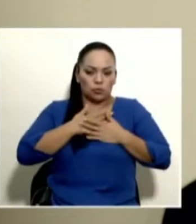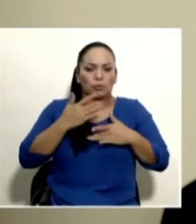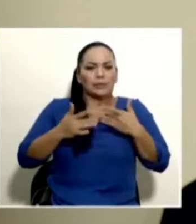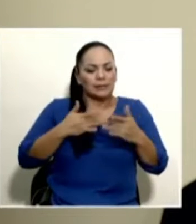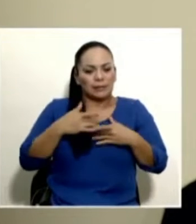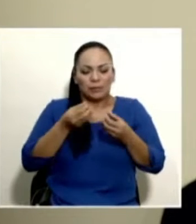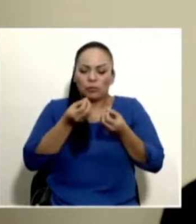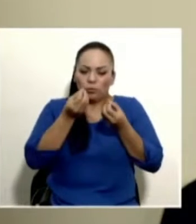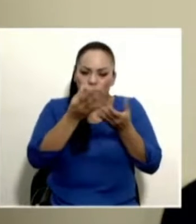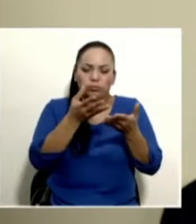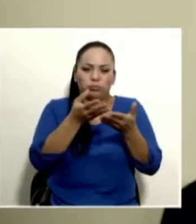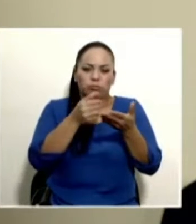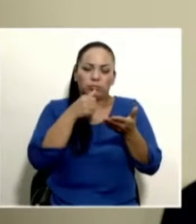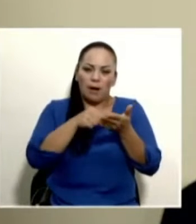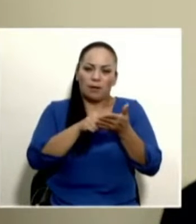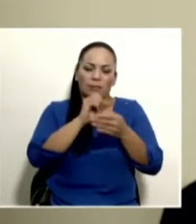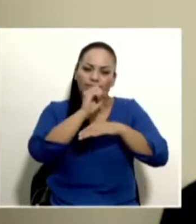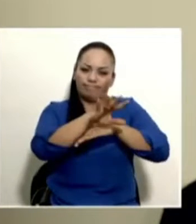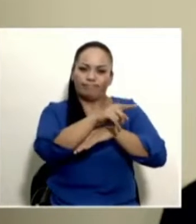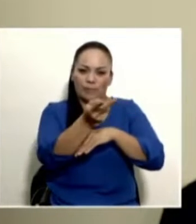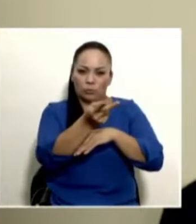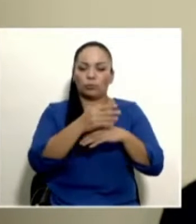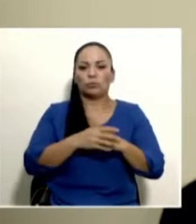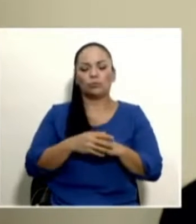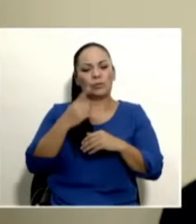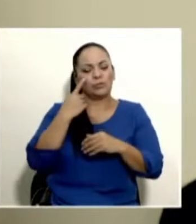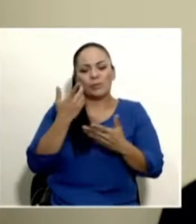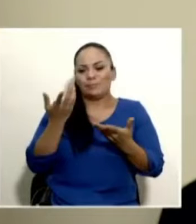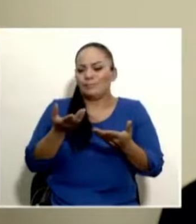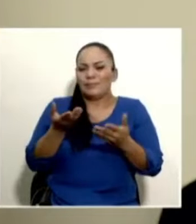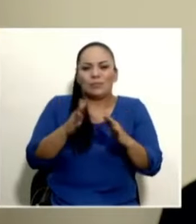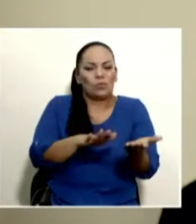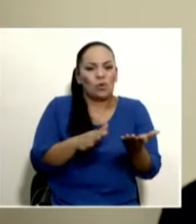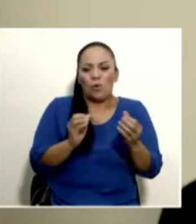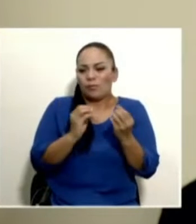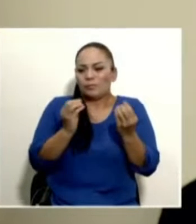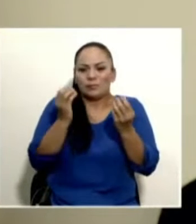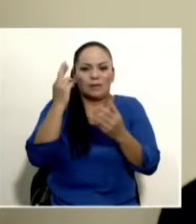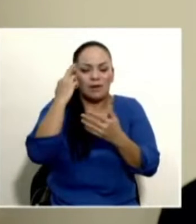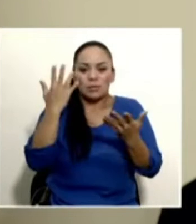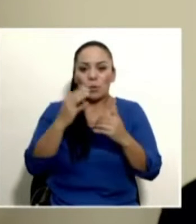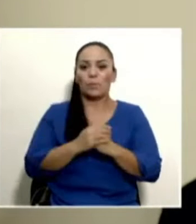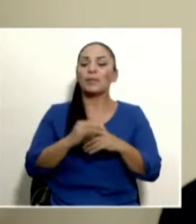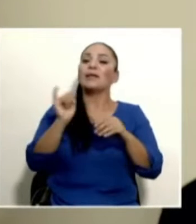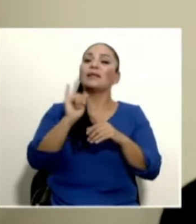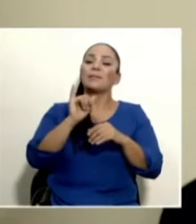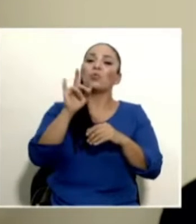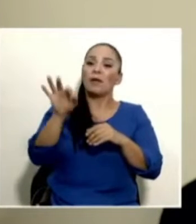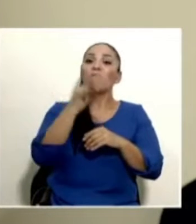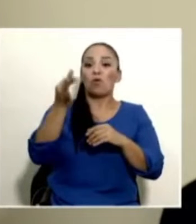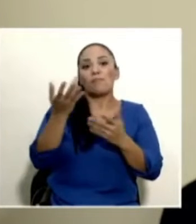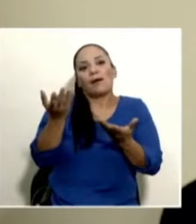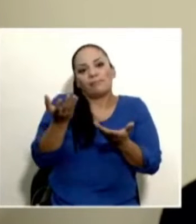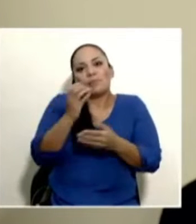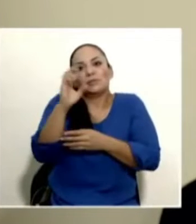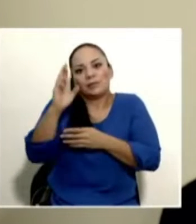esa pérdida sin sentido, y a nombre del pueblo de Costa Rica, como una muestra de solidaridad en